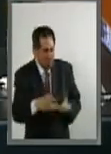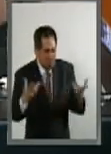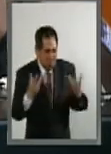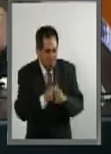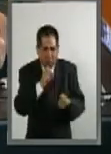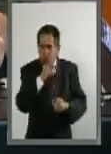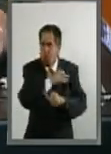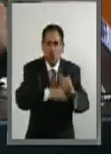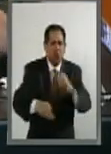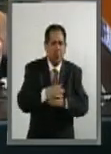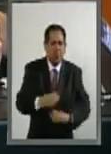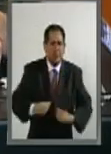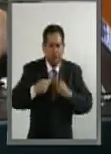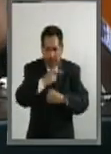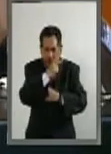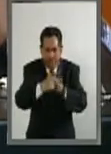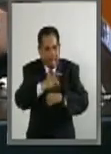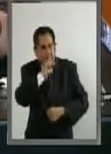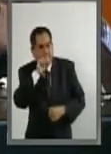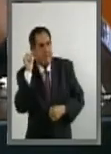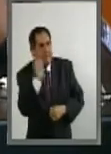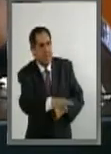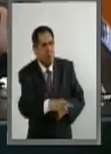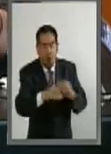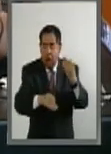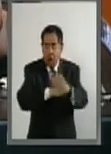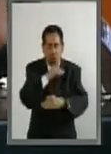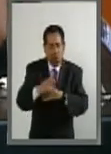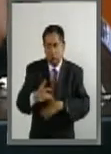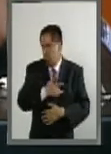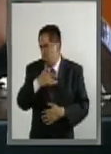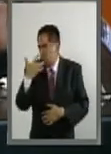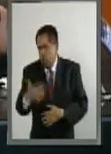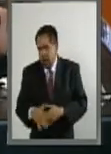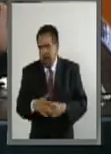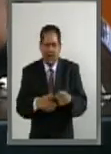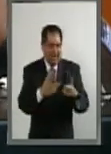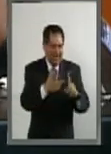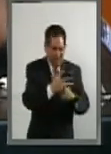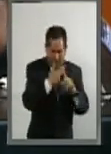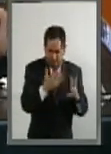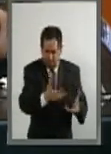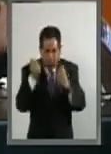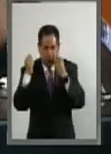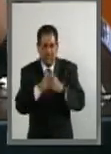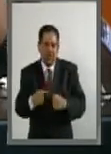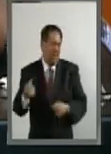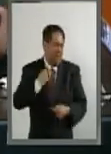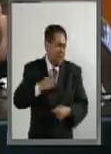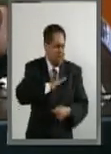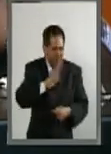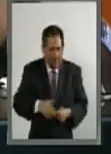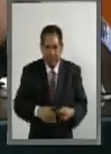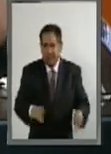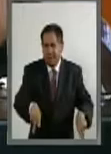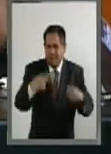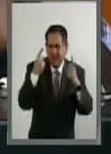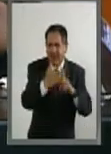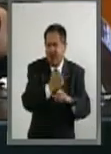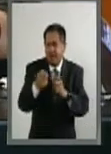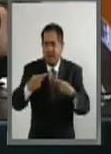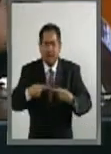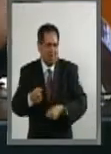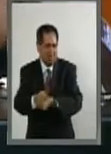Todos vivimos en este país. A todos nos ha dolido el secuestro, el degüello, la trata, la